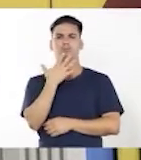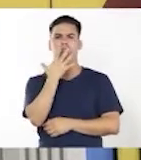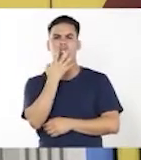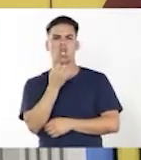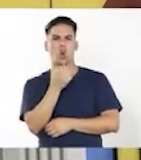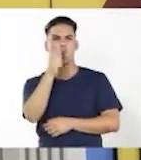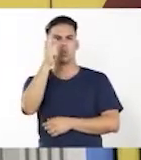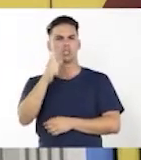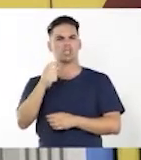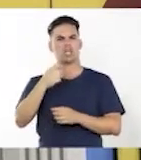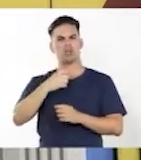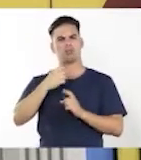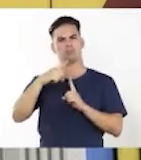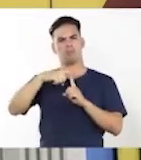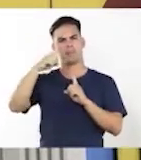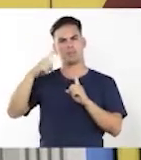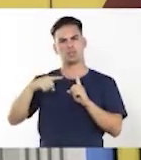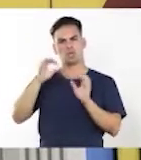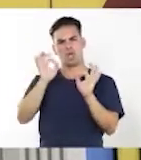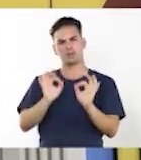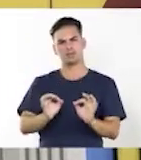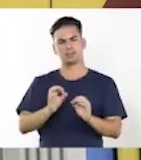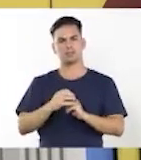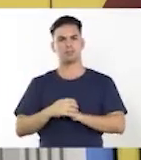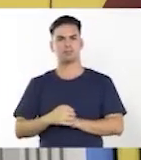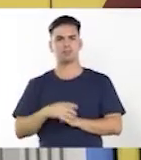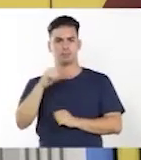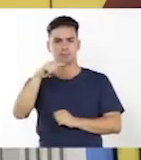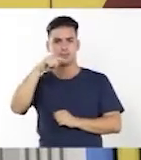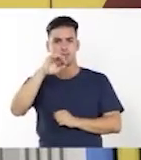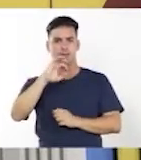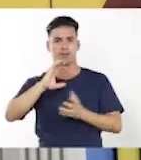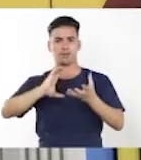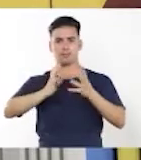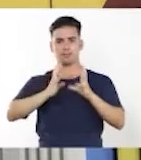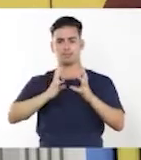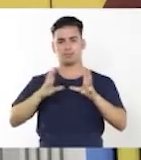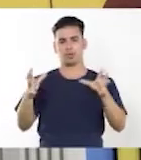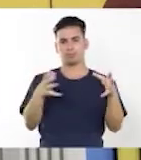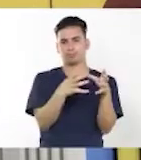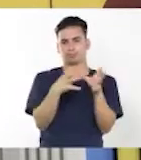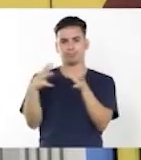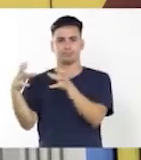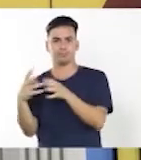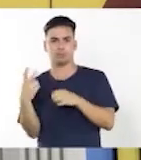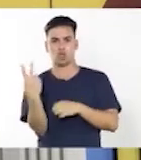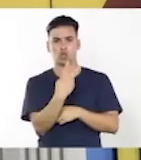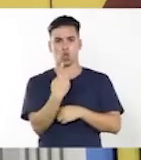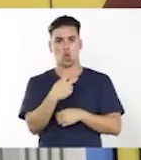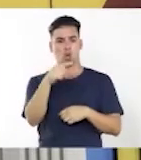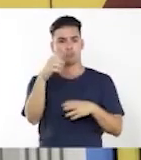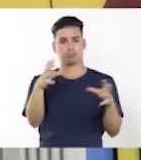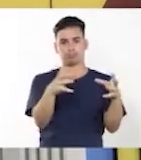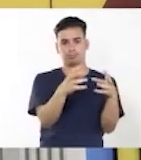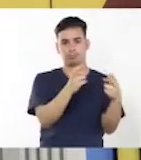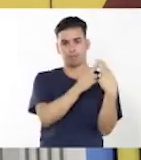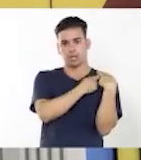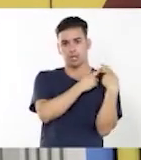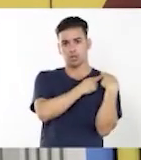En torno a él, se van a constituir dos bandos. Unos tendrán la razón,